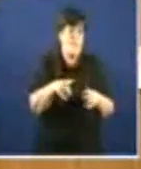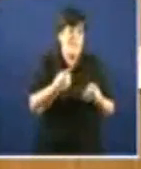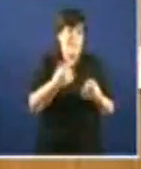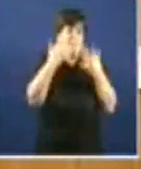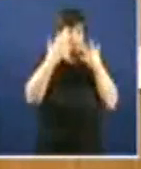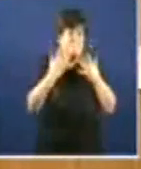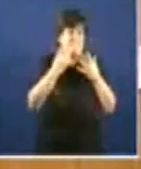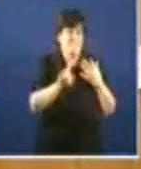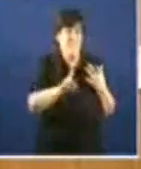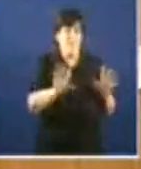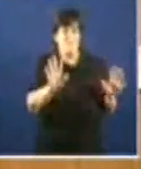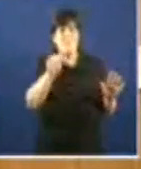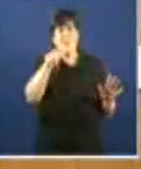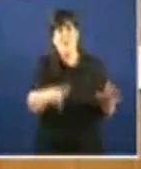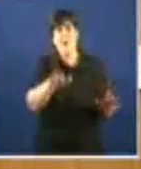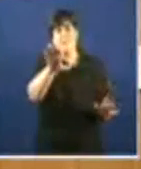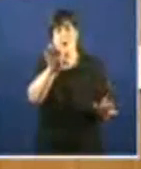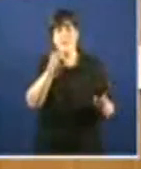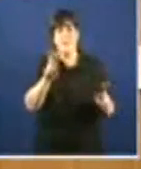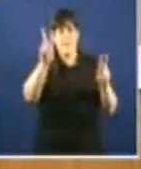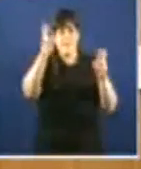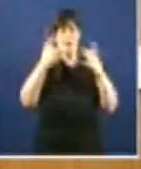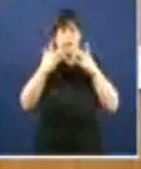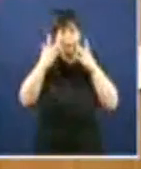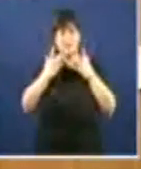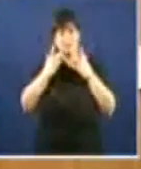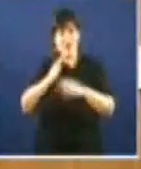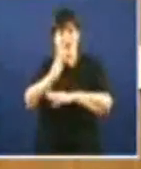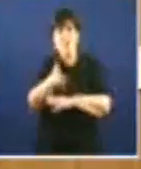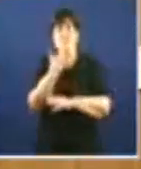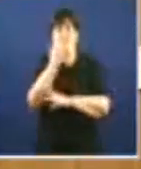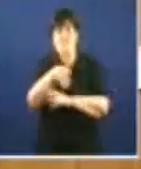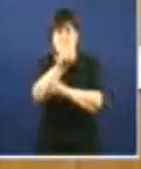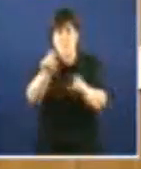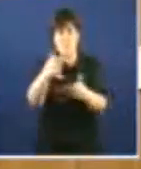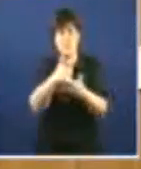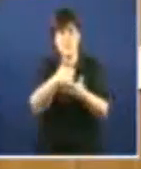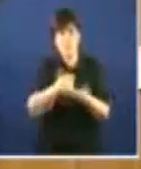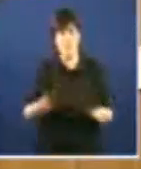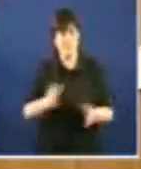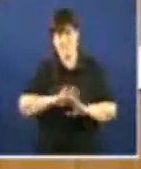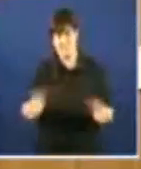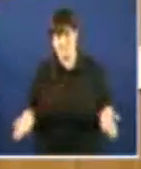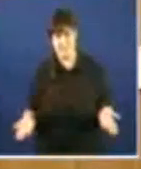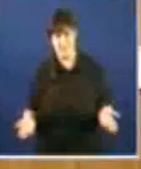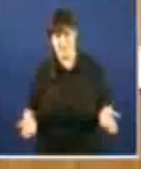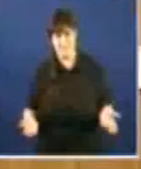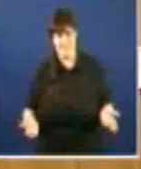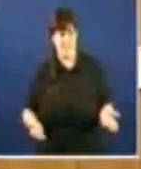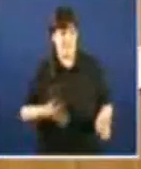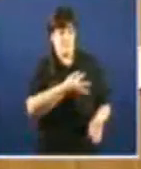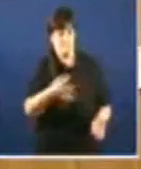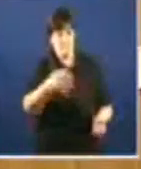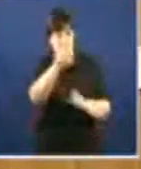legalidade só se le aplica aos débiles. E tamén decir a miña admiración por esa xente que estaba ali diante